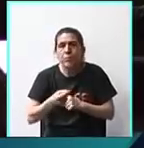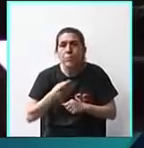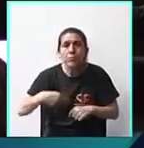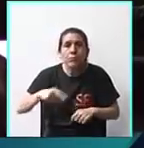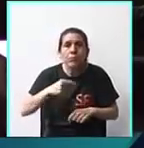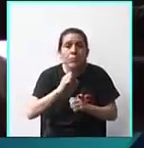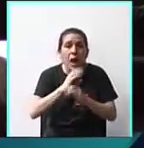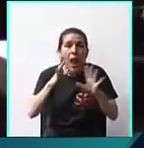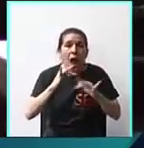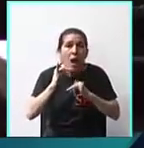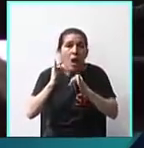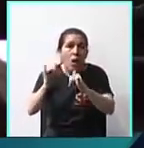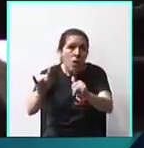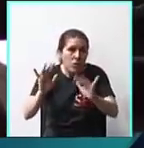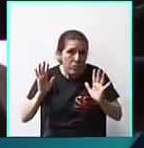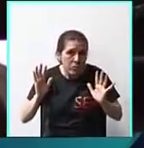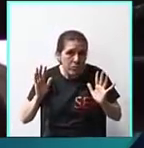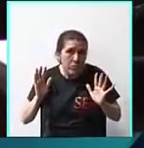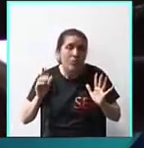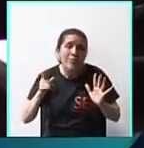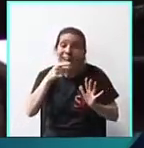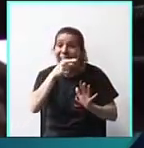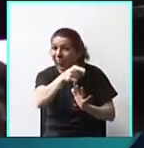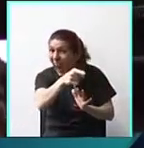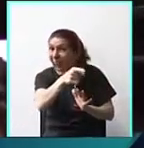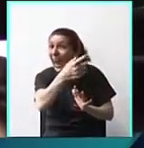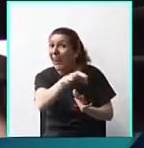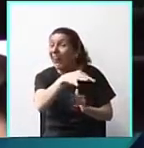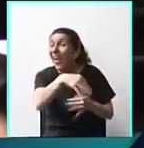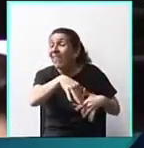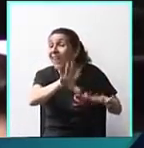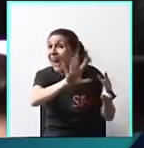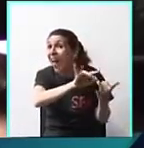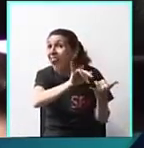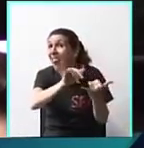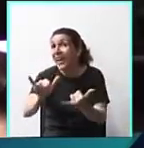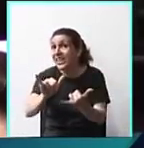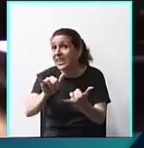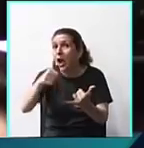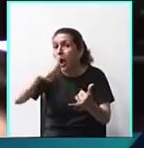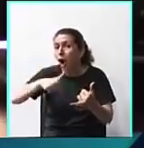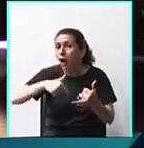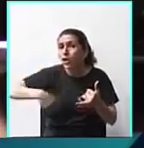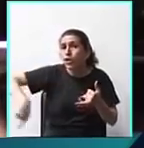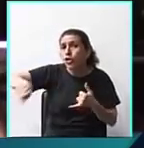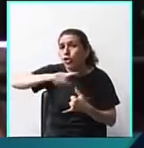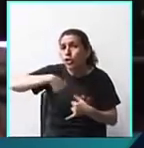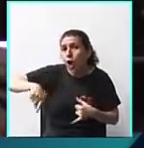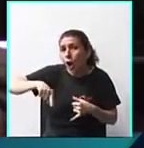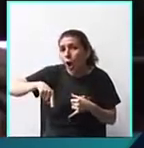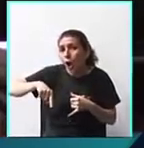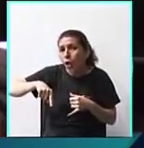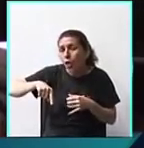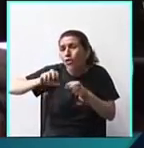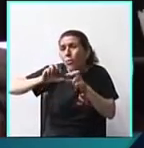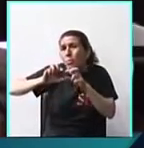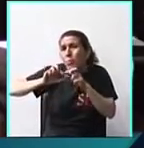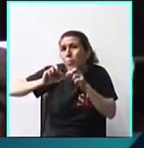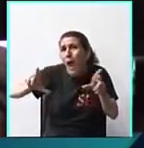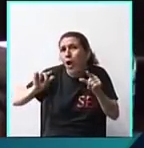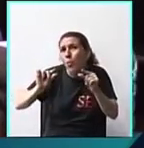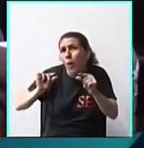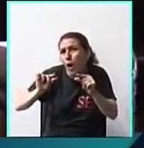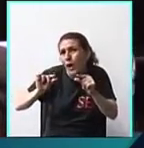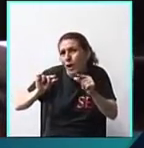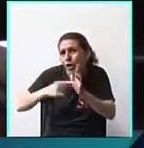él debería haber dicho que hoy todos estamos un poquito peor en la ciudad de Buenos Aires,